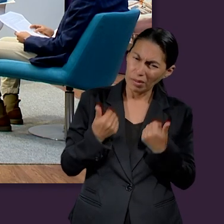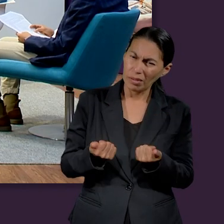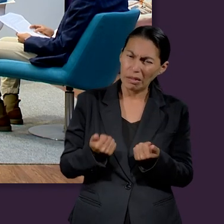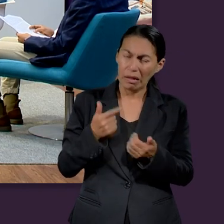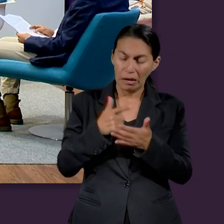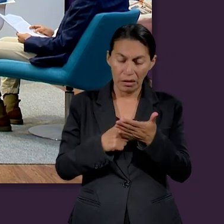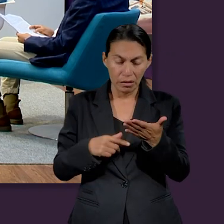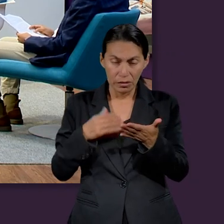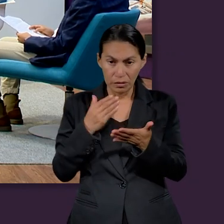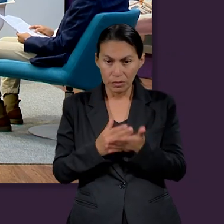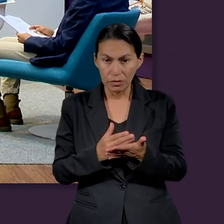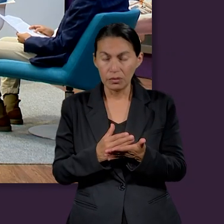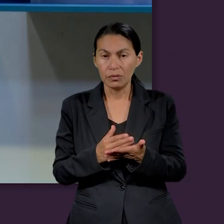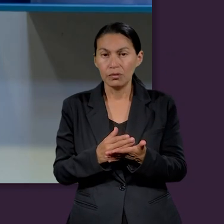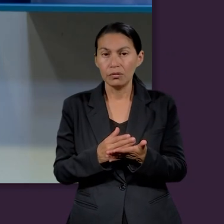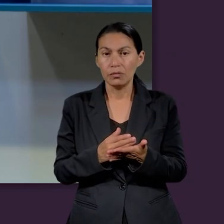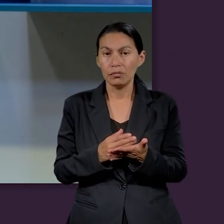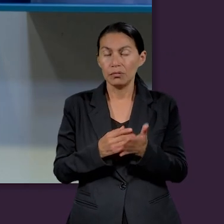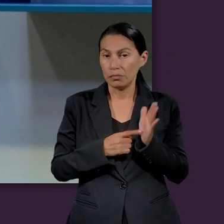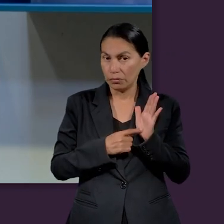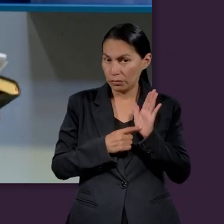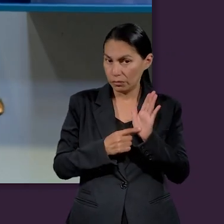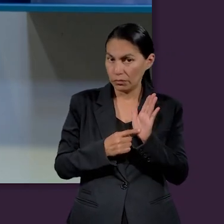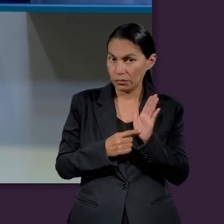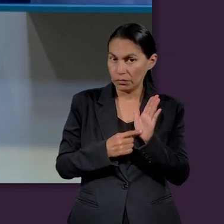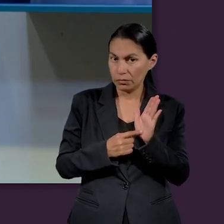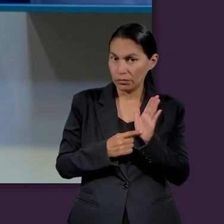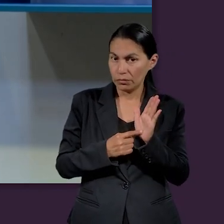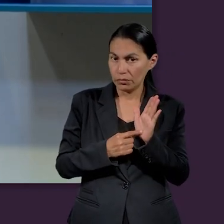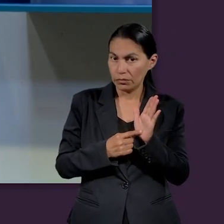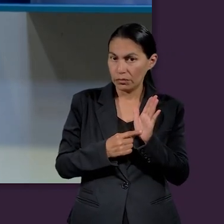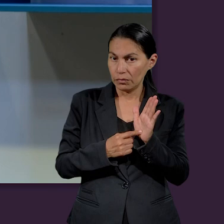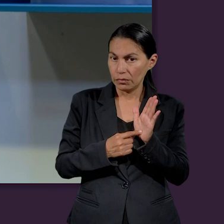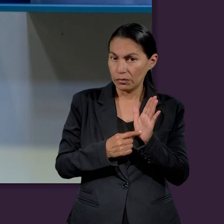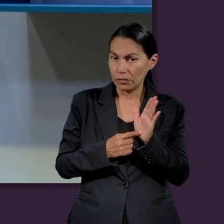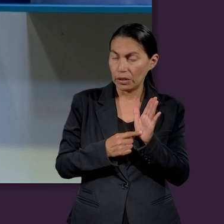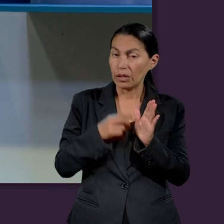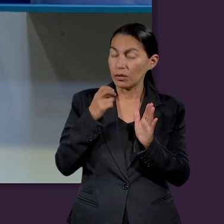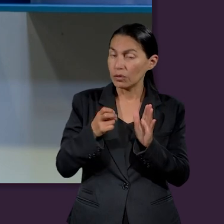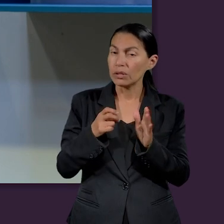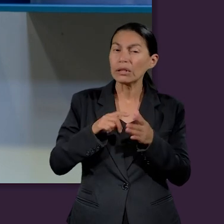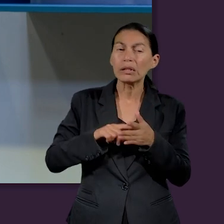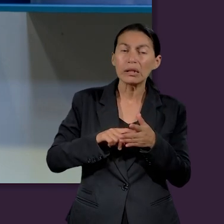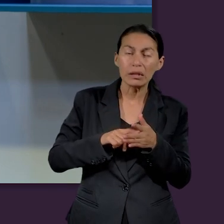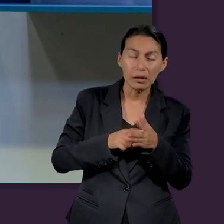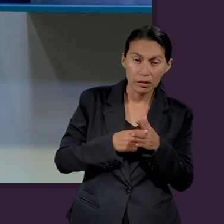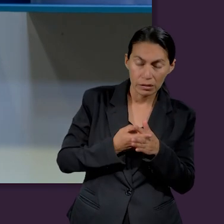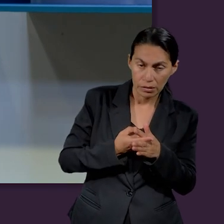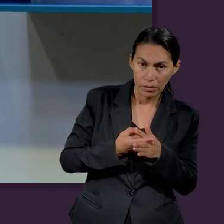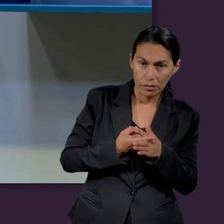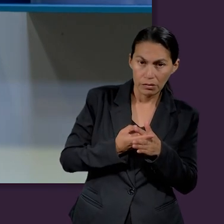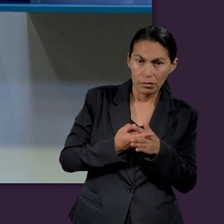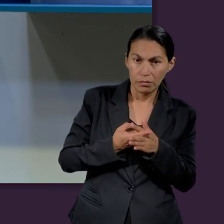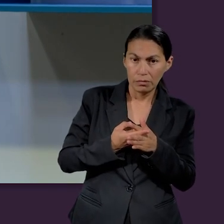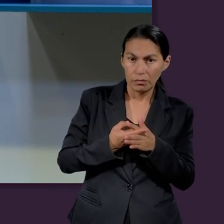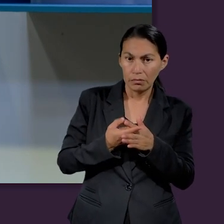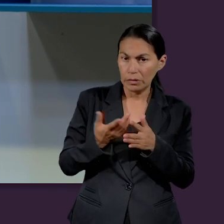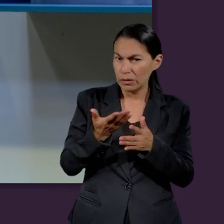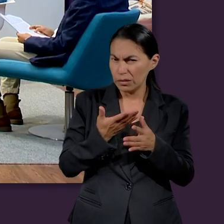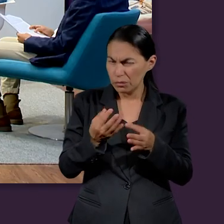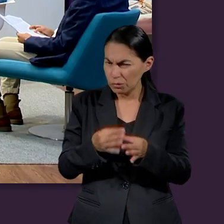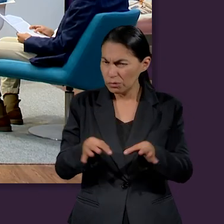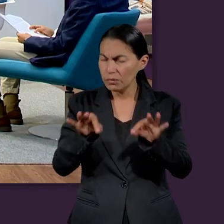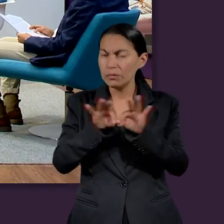que nosotros podamos entender lo que la lección nos está dando, es poder iniciar